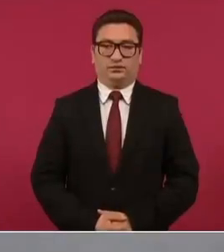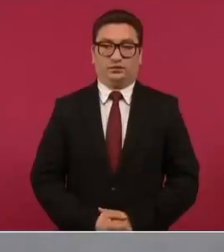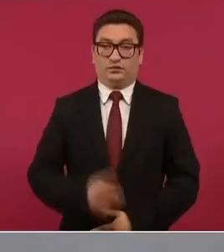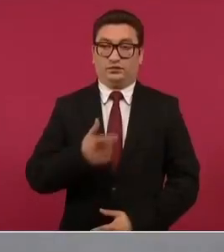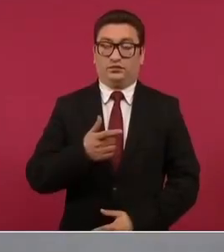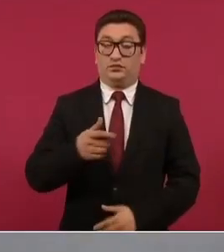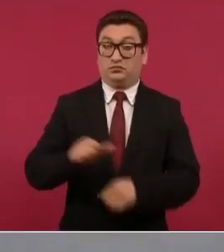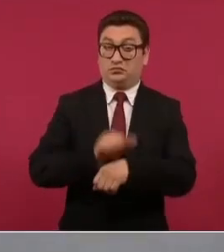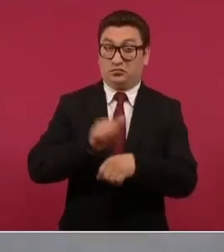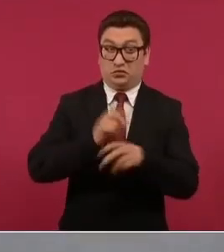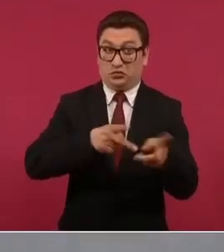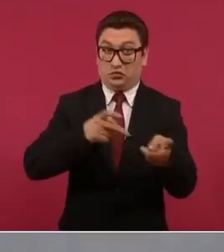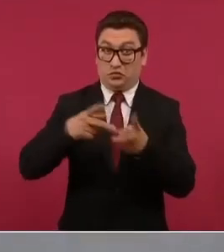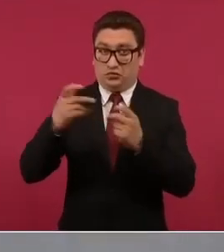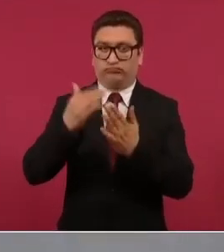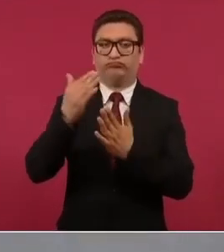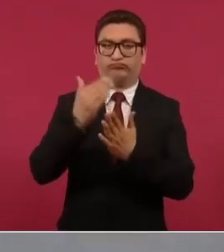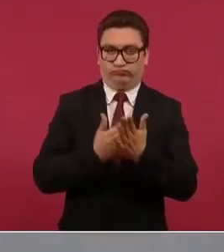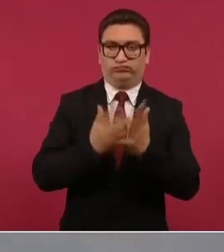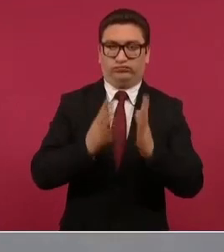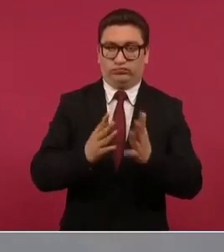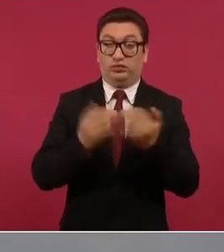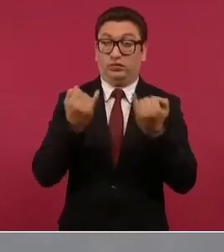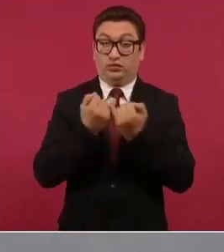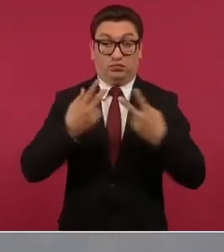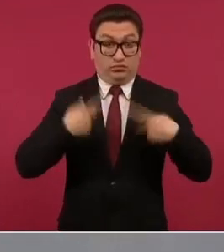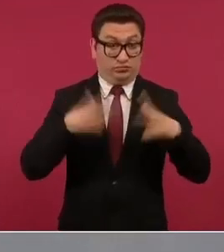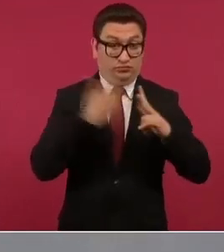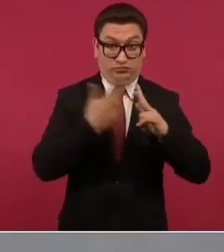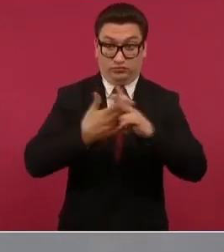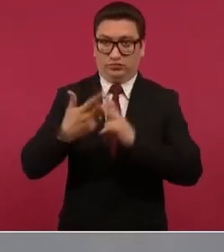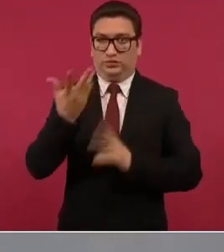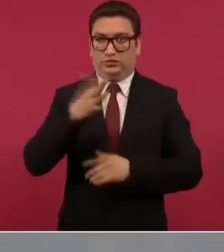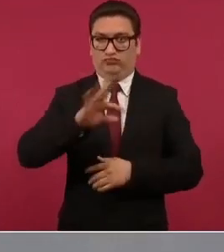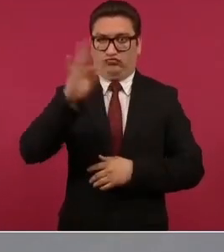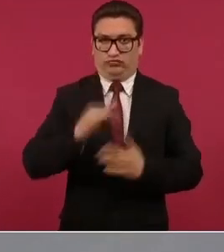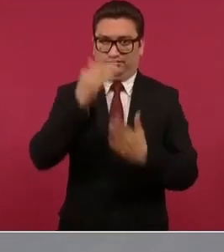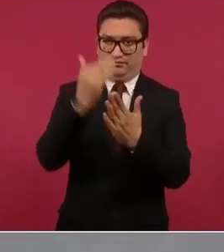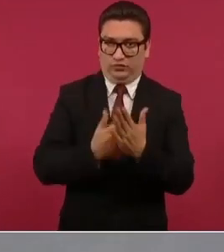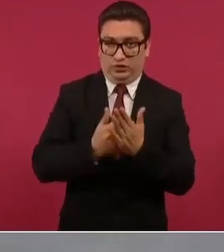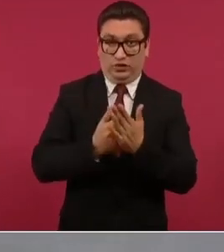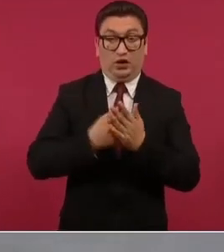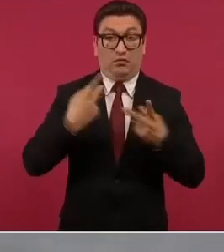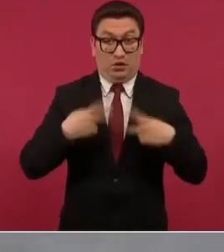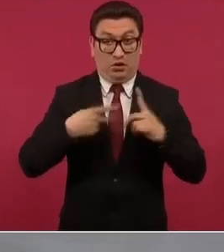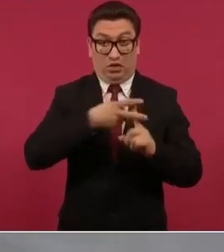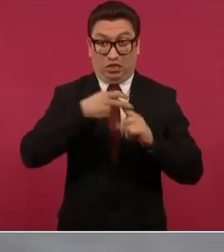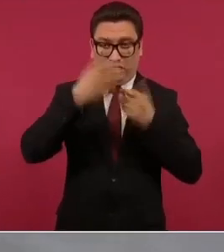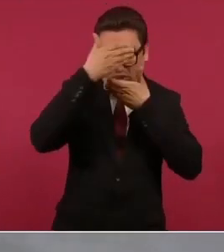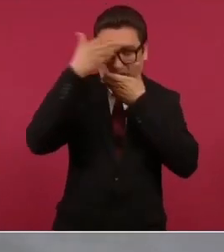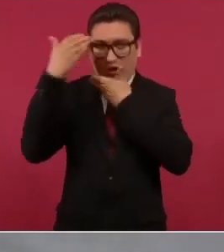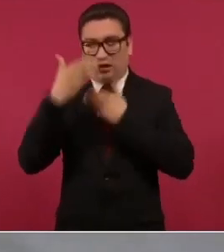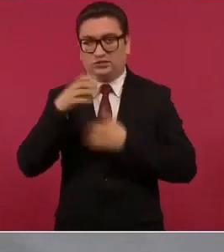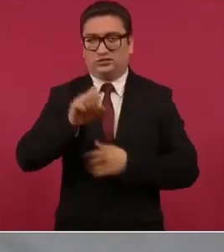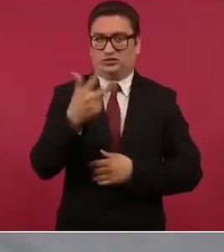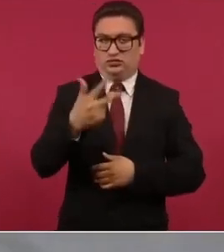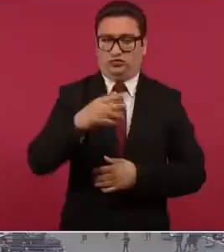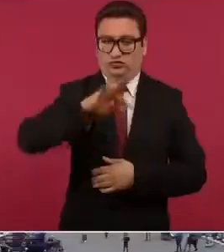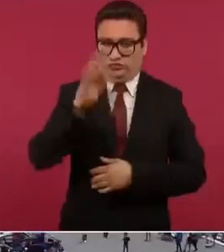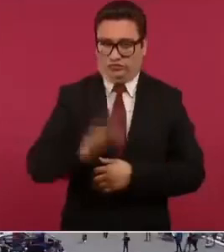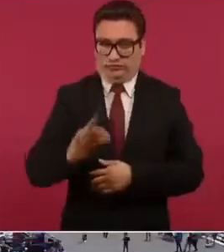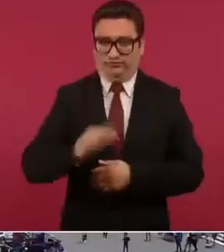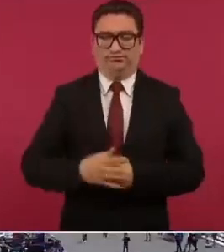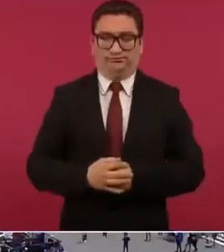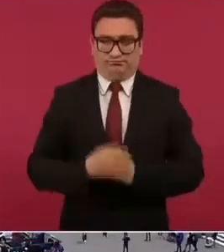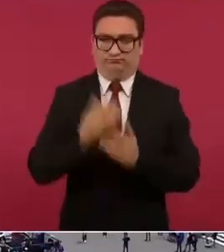por ciento los homicidios en diez por ciento y el secuestro en sesenta y ocho por ciento